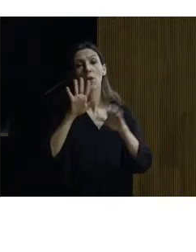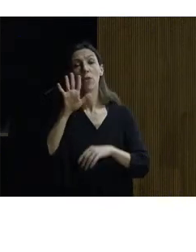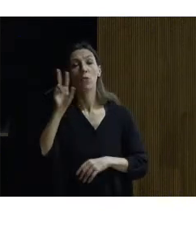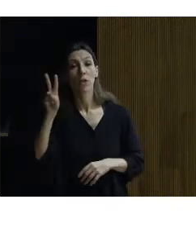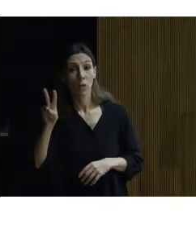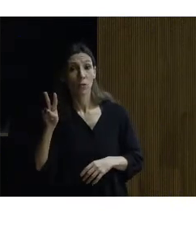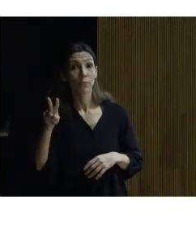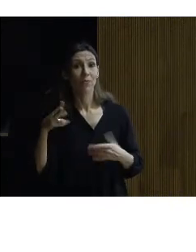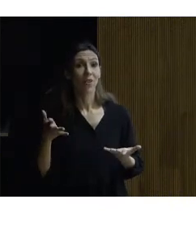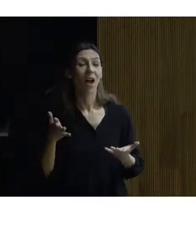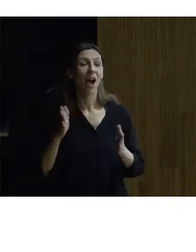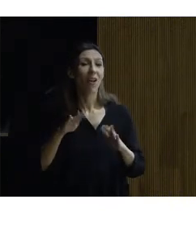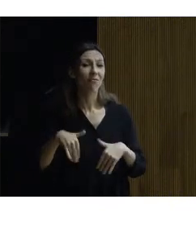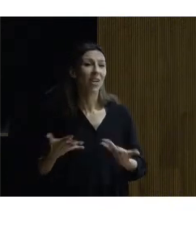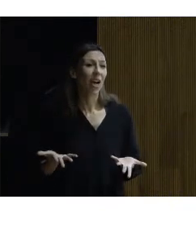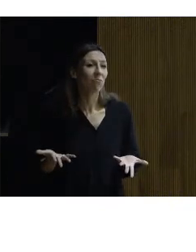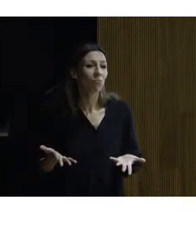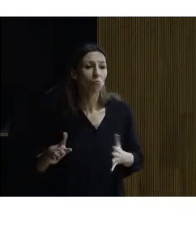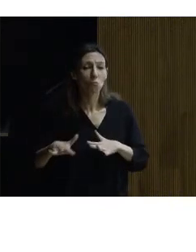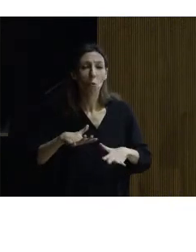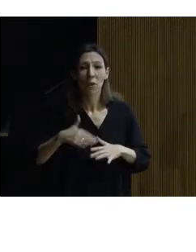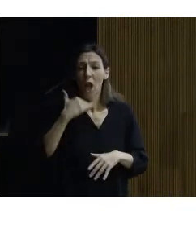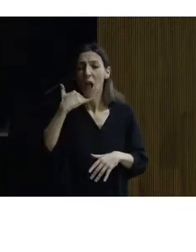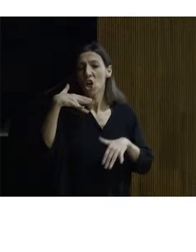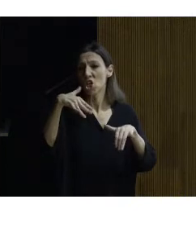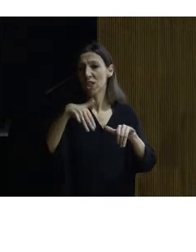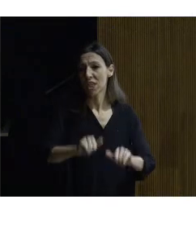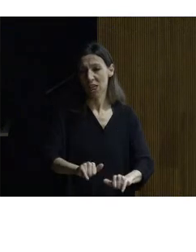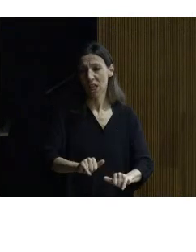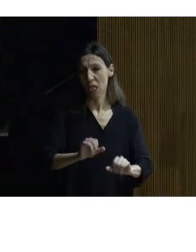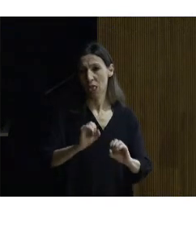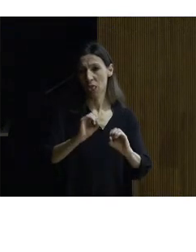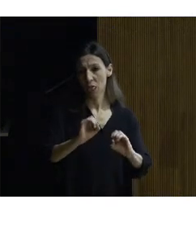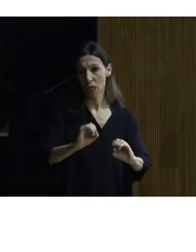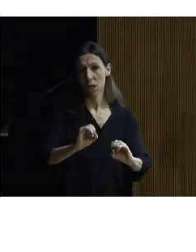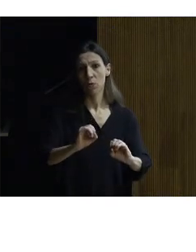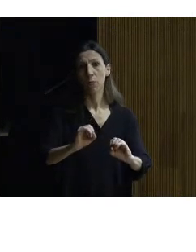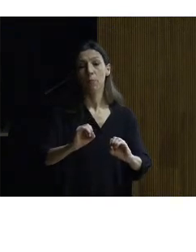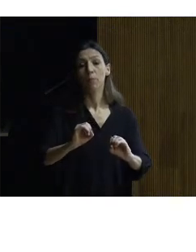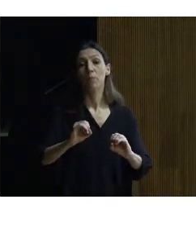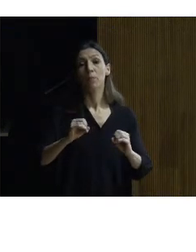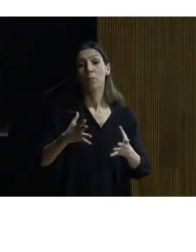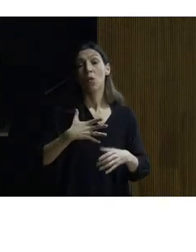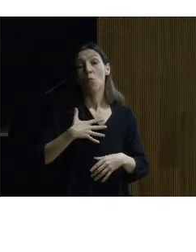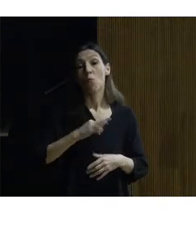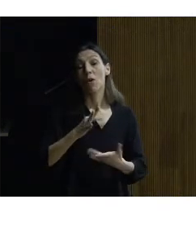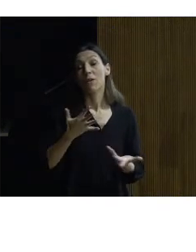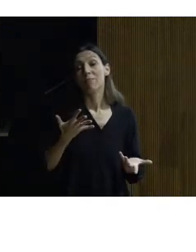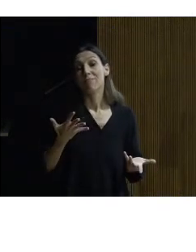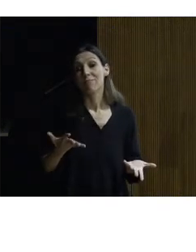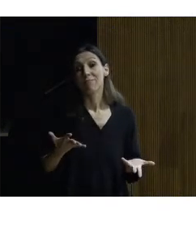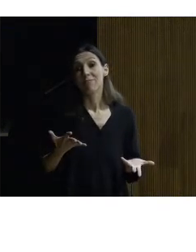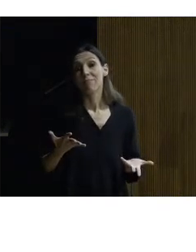inactividad total y absoluta lo cual debió de motivar debió de